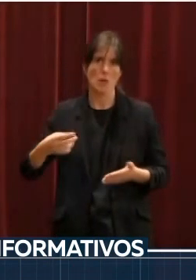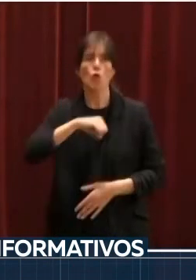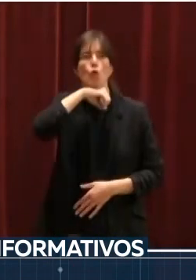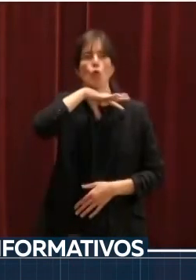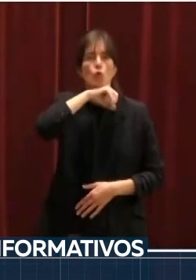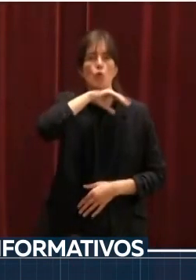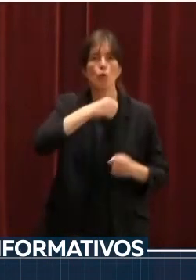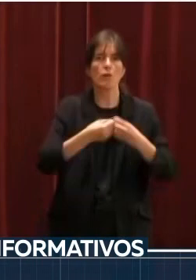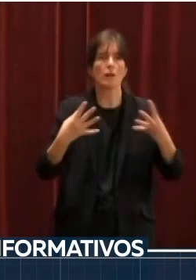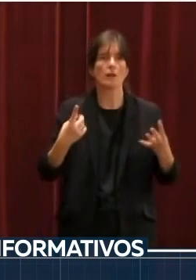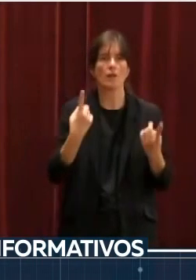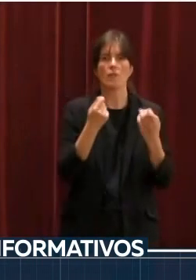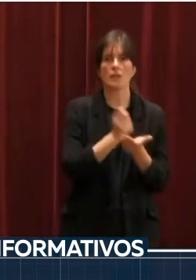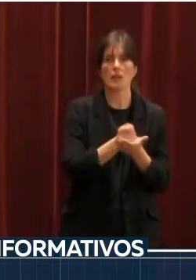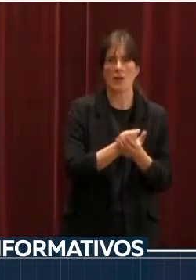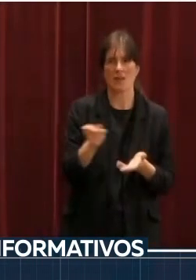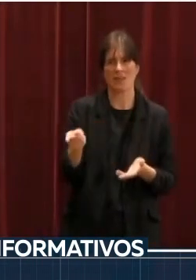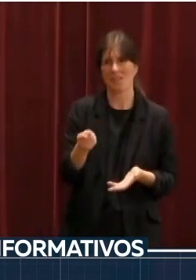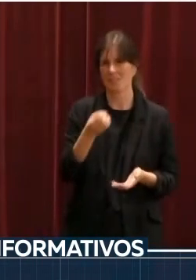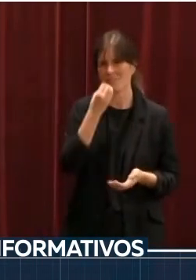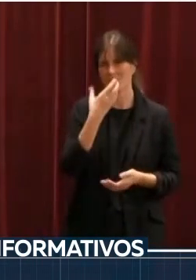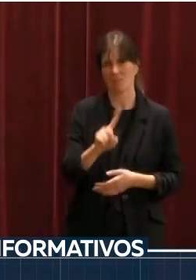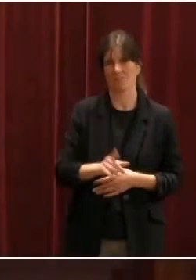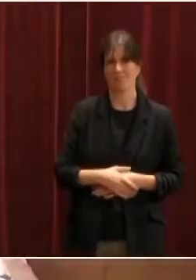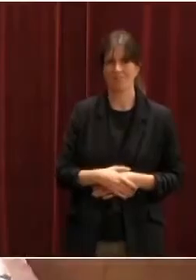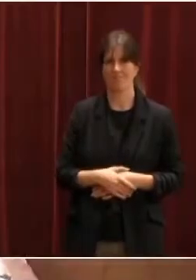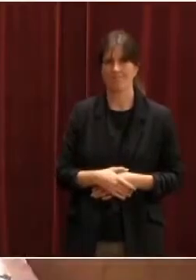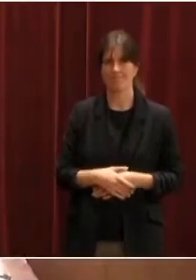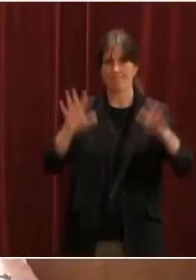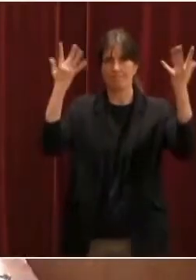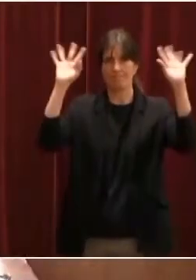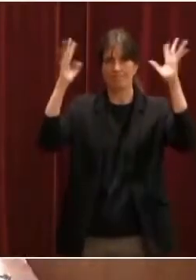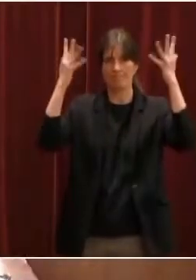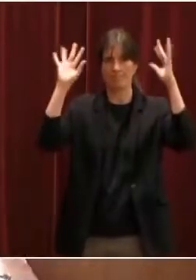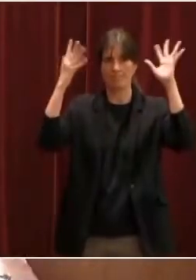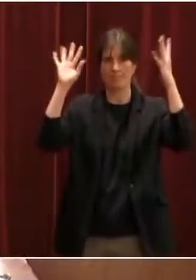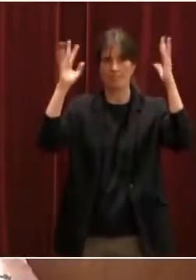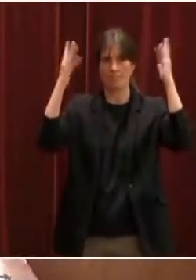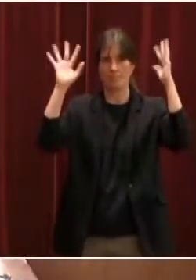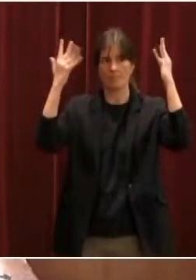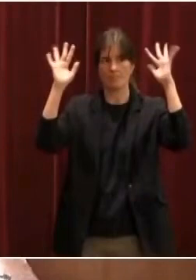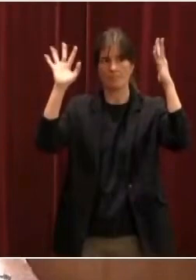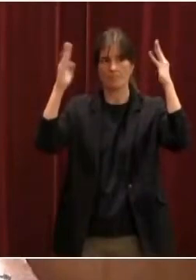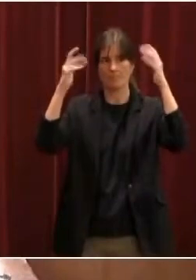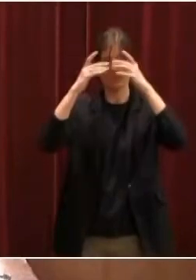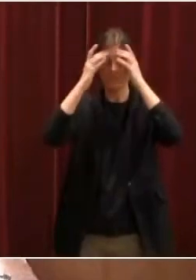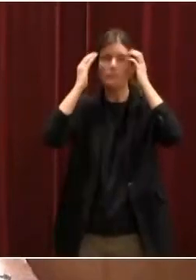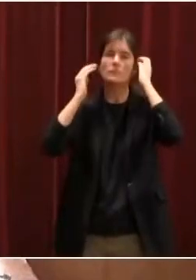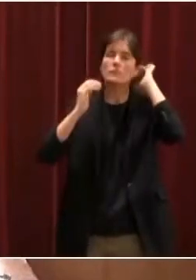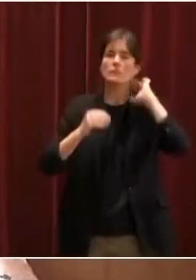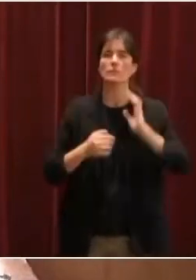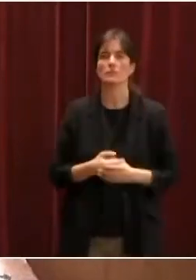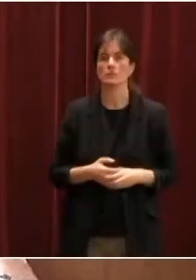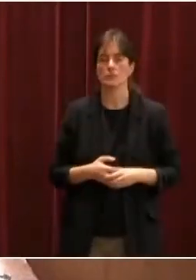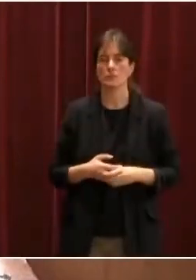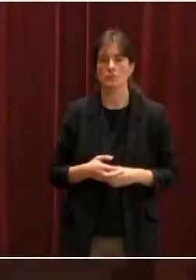Eso no toca, eso no toca, porque eso es una mala